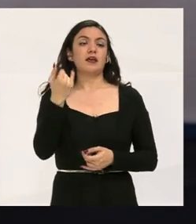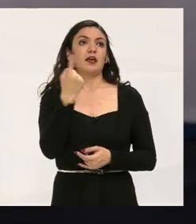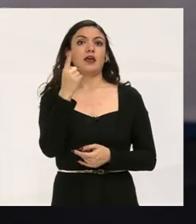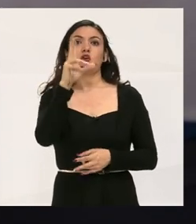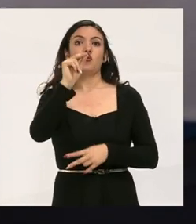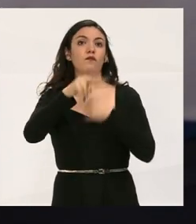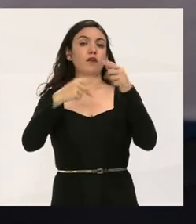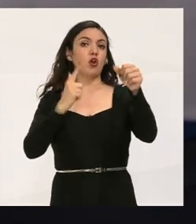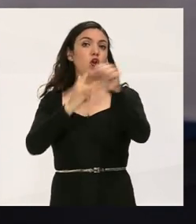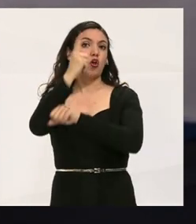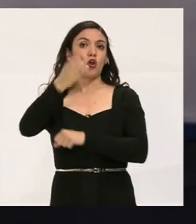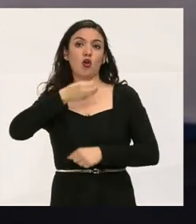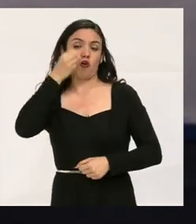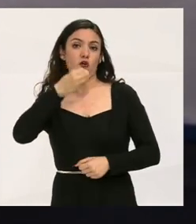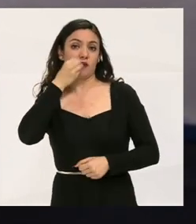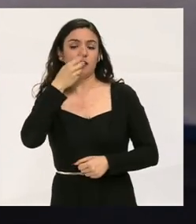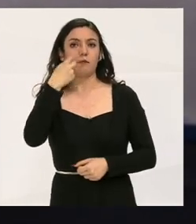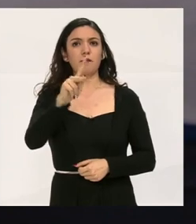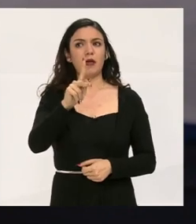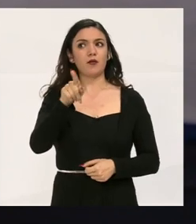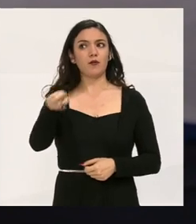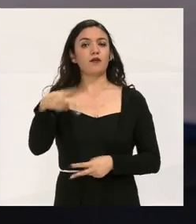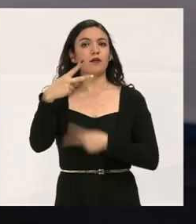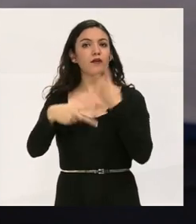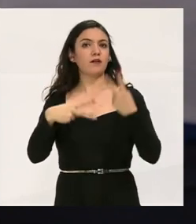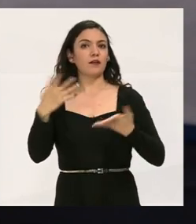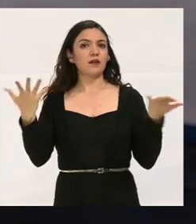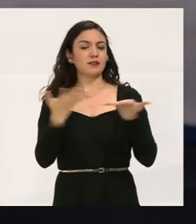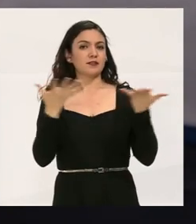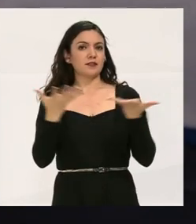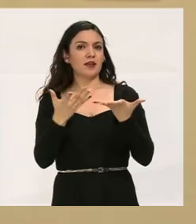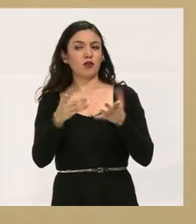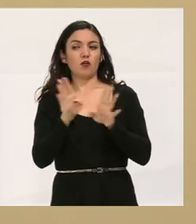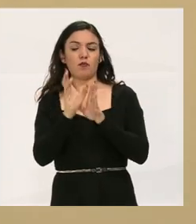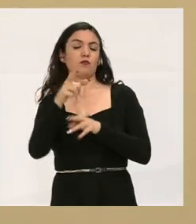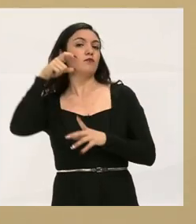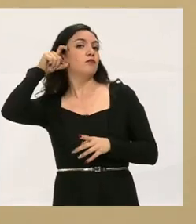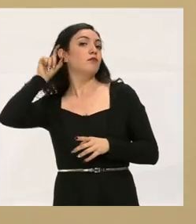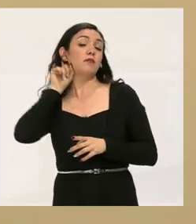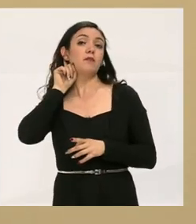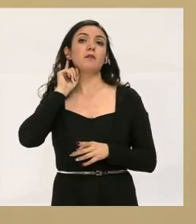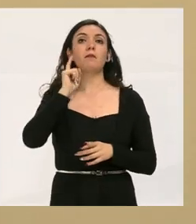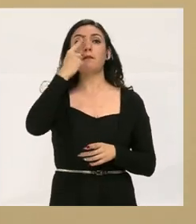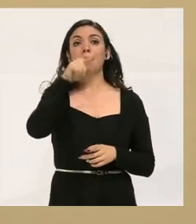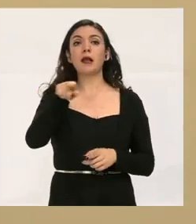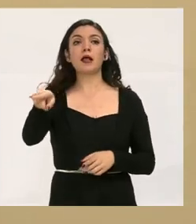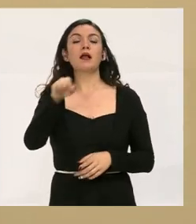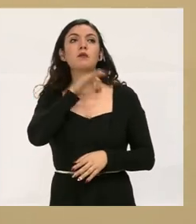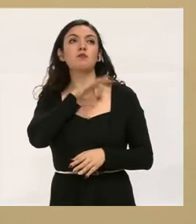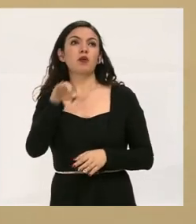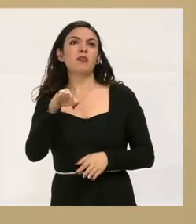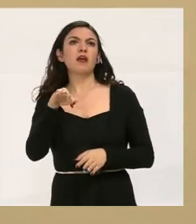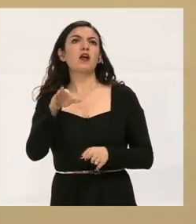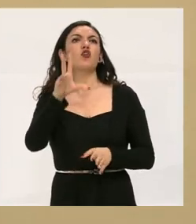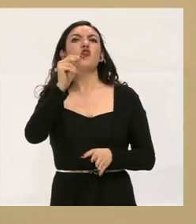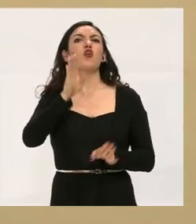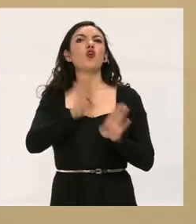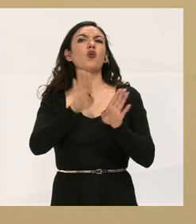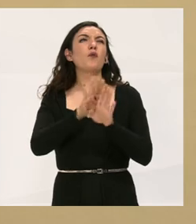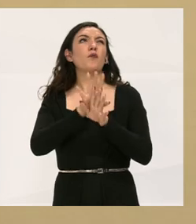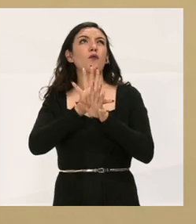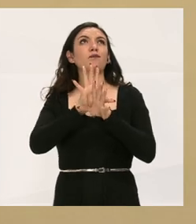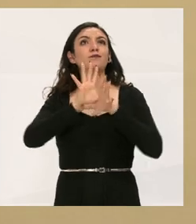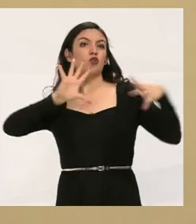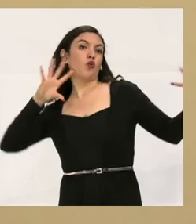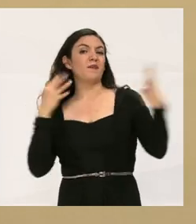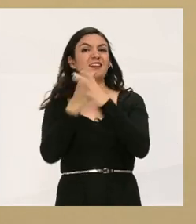sordera, que él no iba a lograr oralizar, sin embargo, le iban a hacer la colocación de estos auxiliares para que él